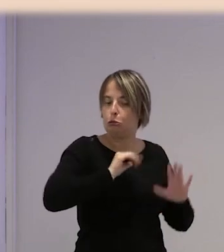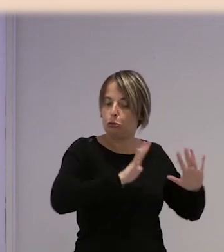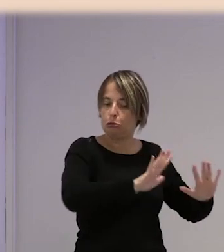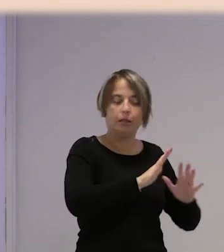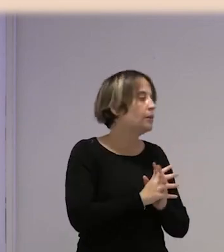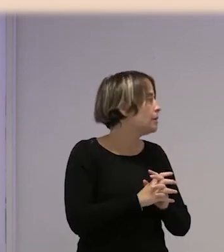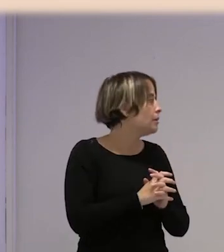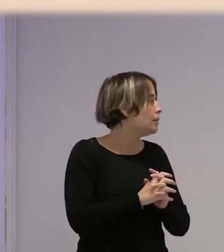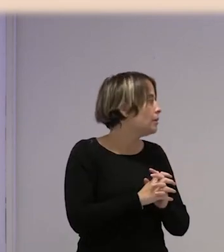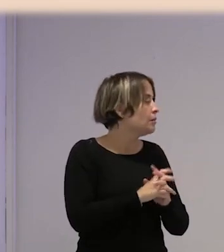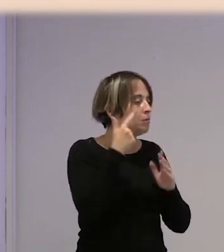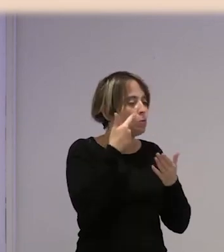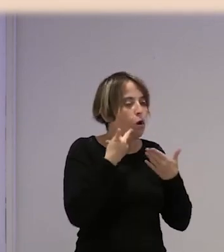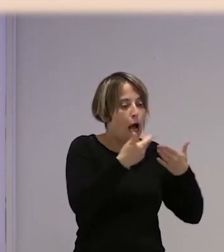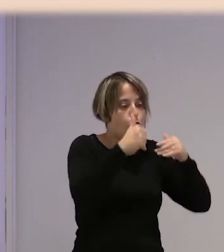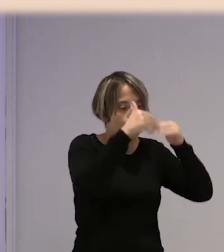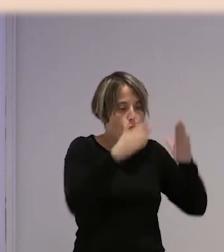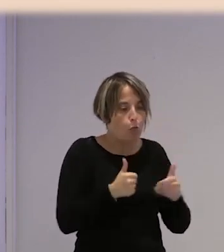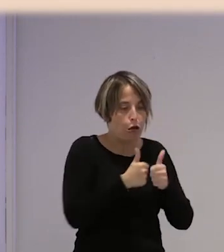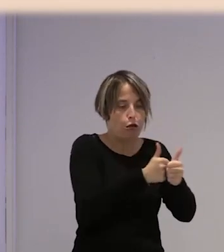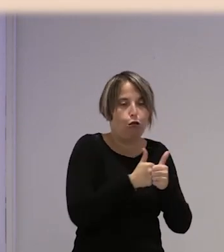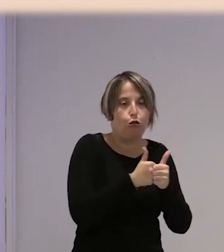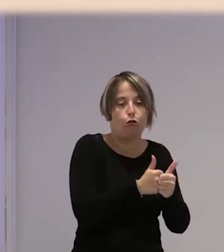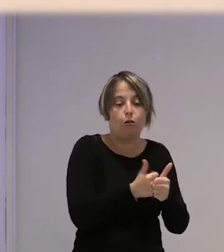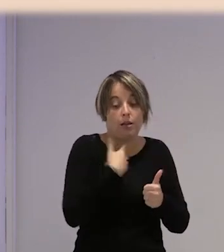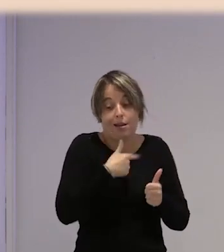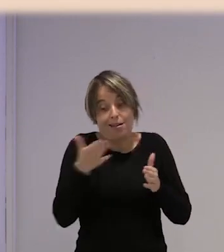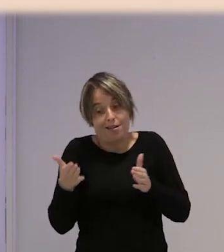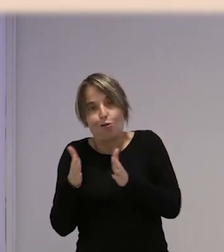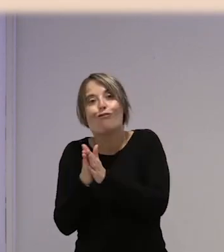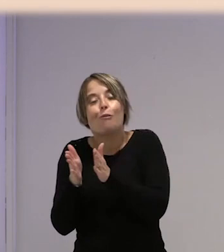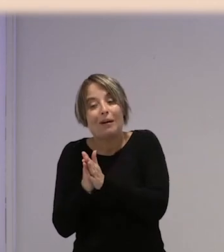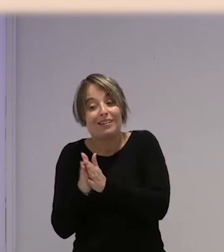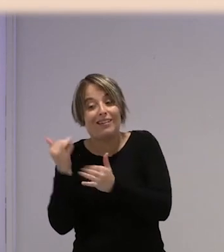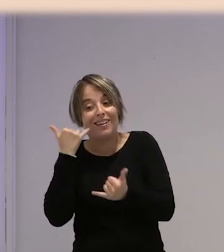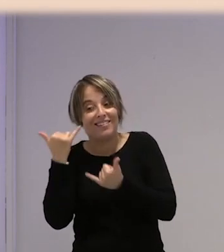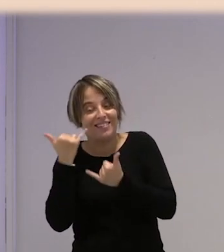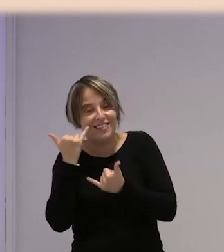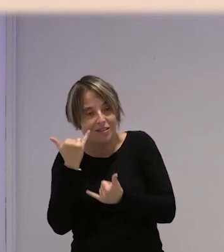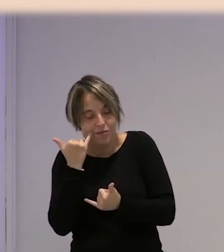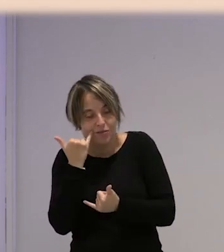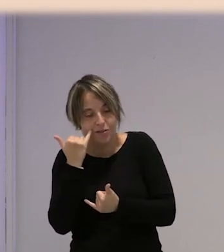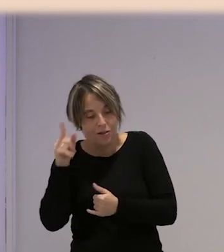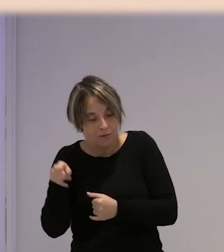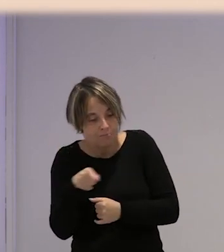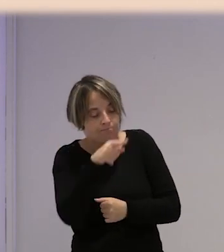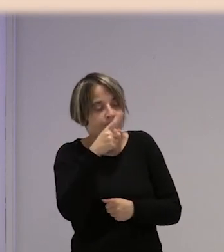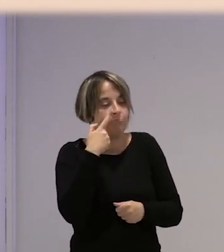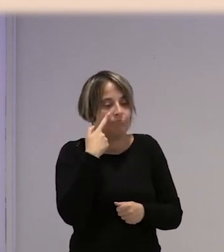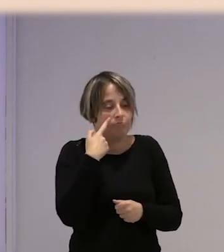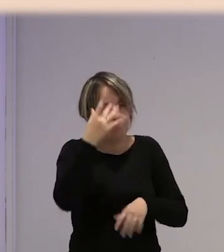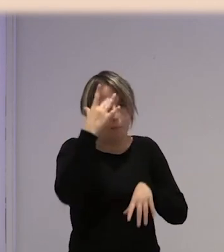estaba en ayuda a domicilio y pues a través de una compañera, por el teléfono, fuimos a llevarla